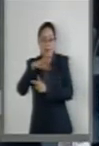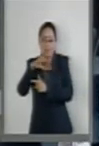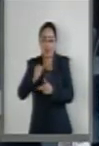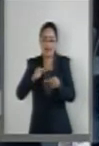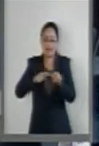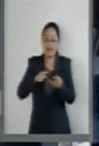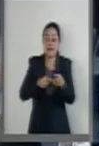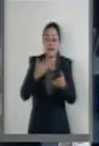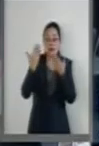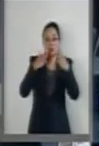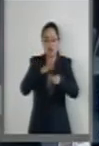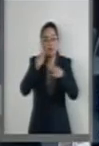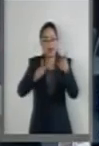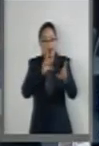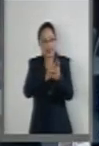Gracias. El Senador Pozos también, para que no se sienta mal. El Senador Pozos, ya lo registramos. Turnes a las Comisiones Unidas de Puntos